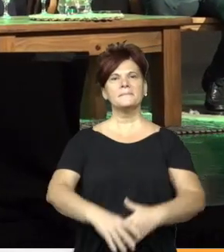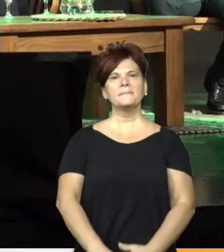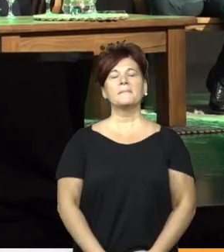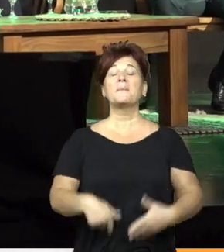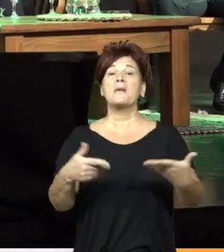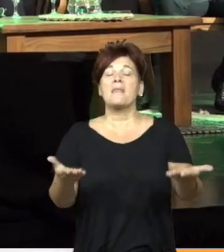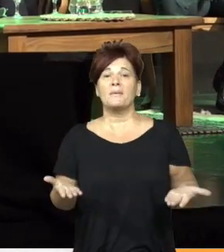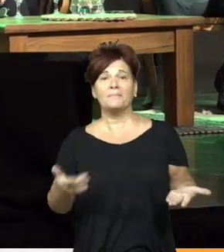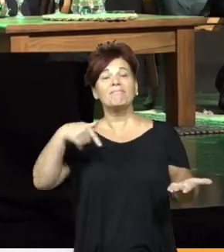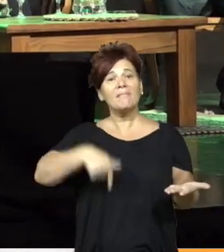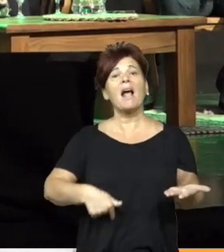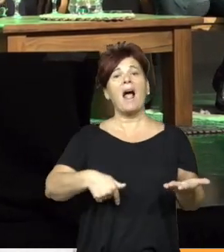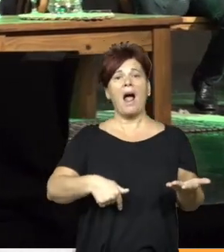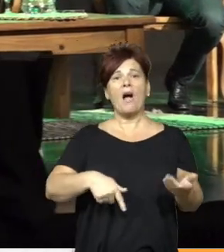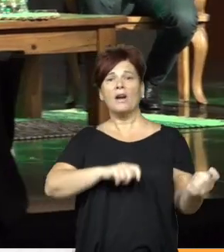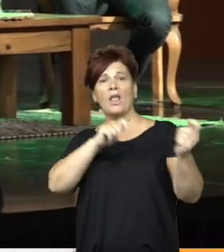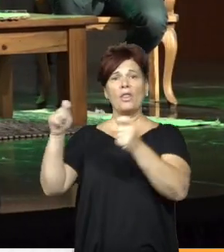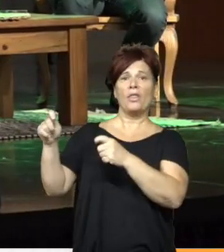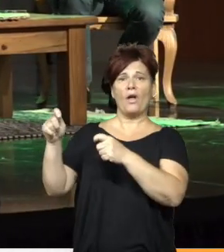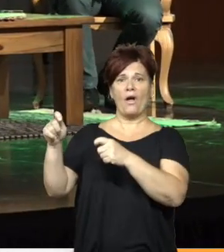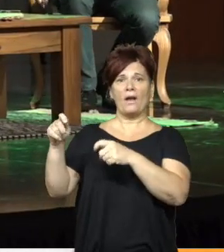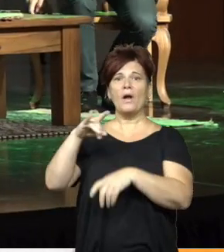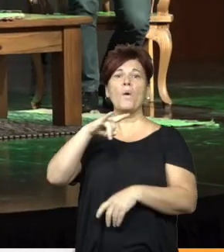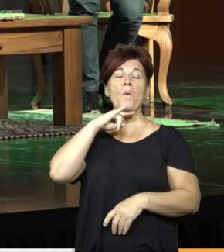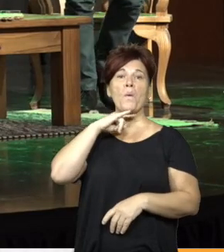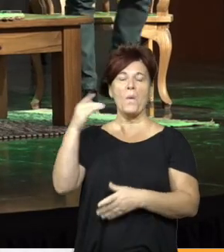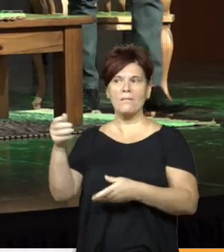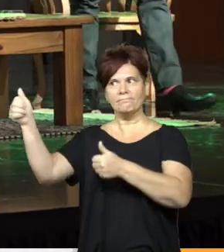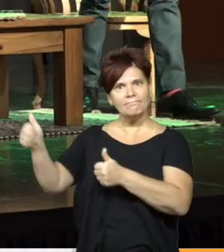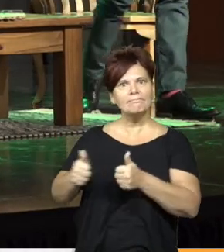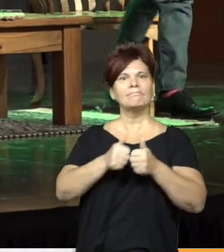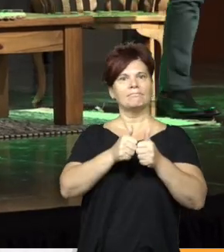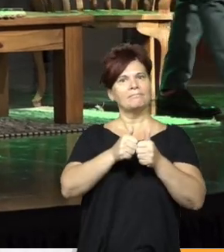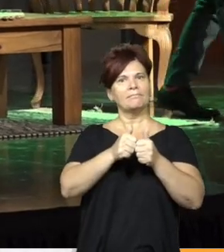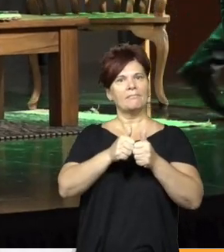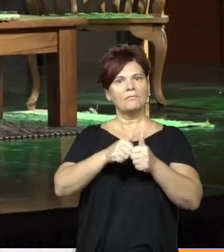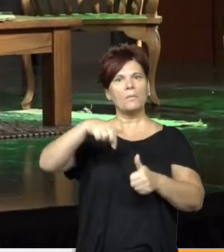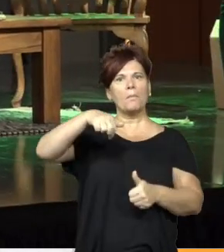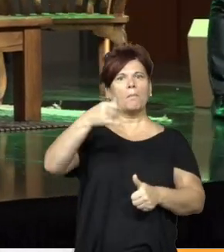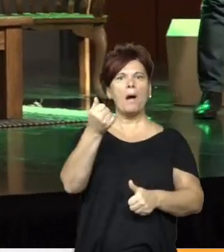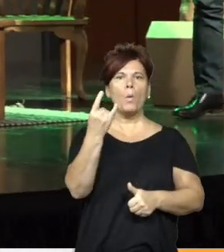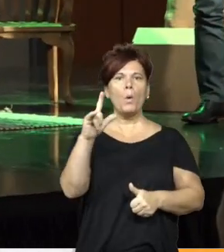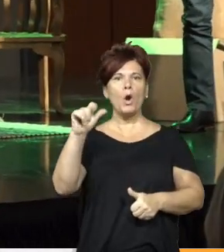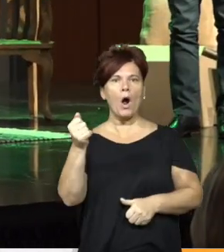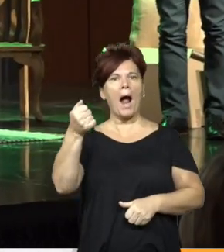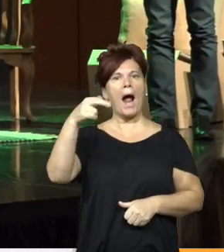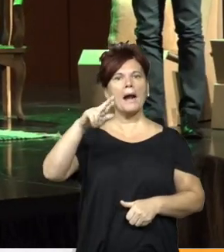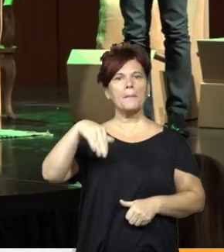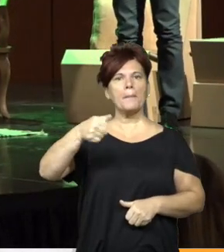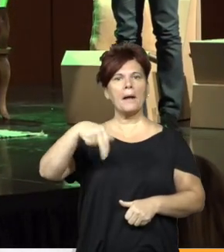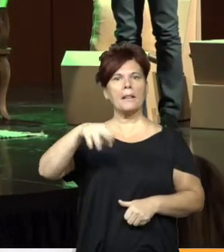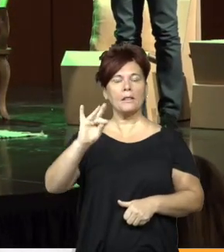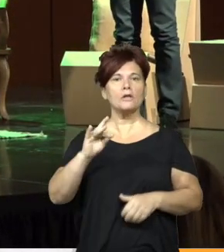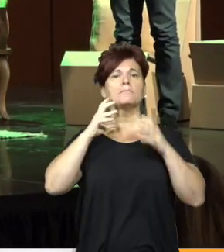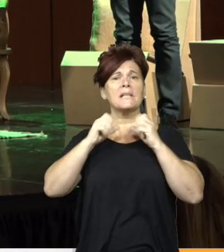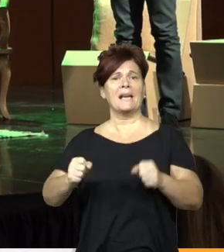Bueno, ahora le toca el turno a Jujuy. Nos acompaña Vergese Pablo Armando, es secretario de